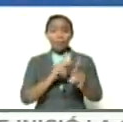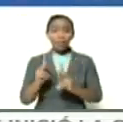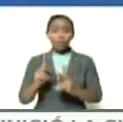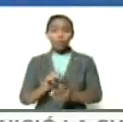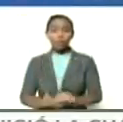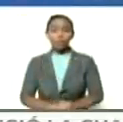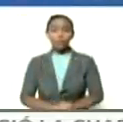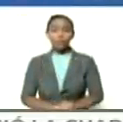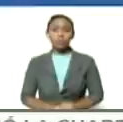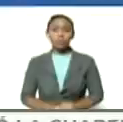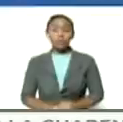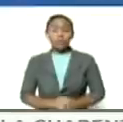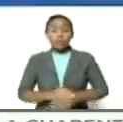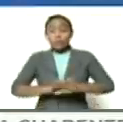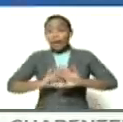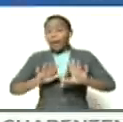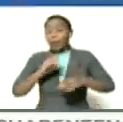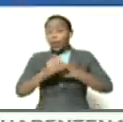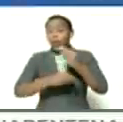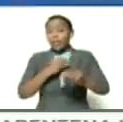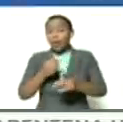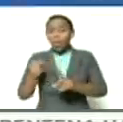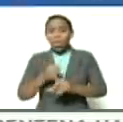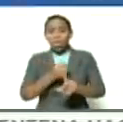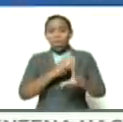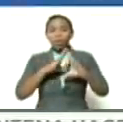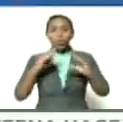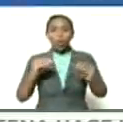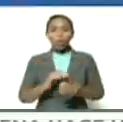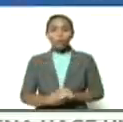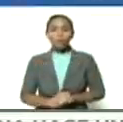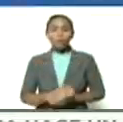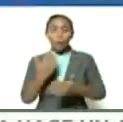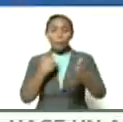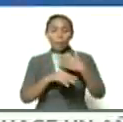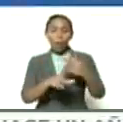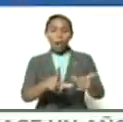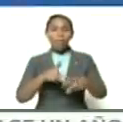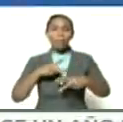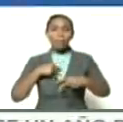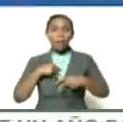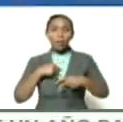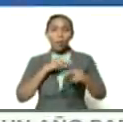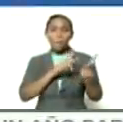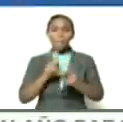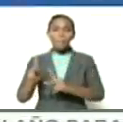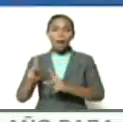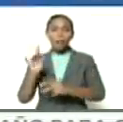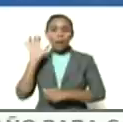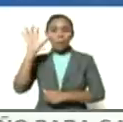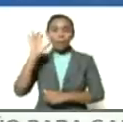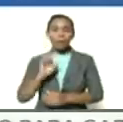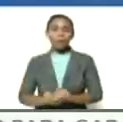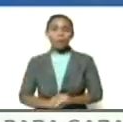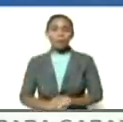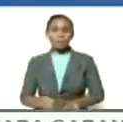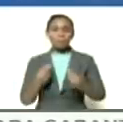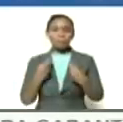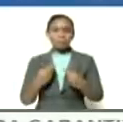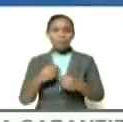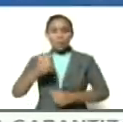de resto nos hicieron de todo vamos adaptando el plan de la patria para